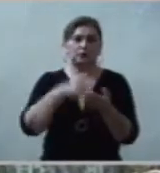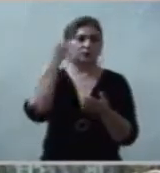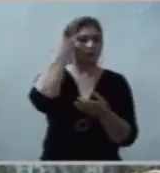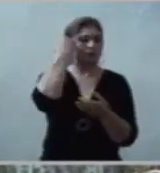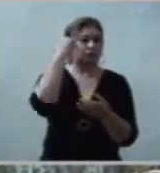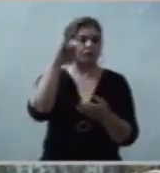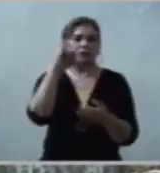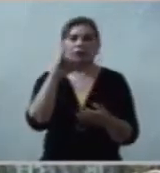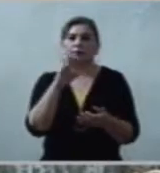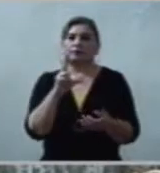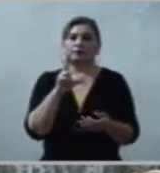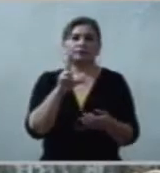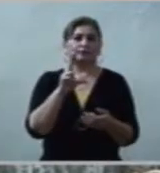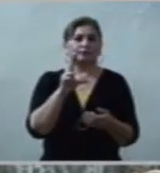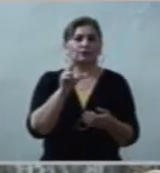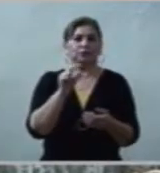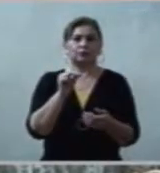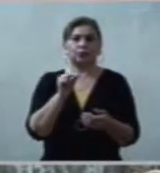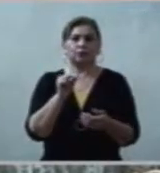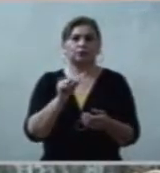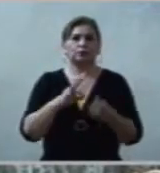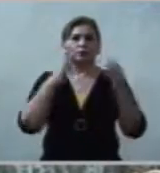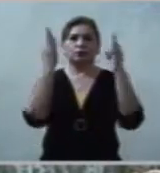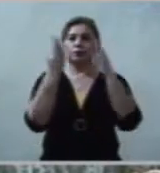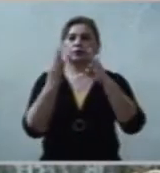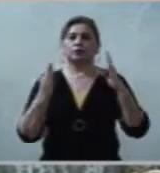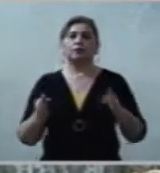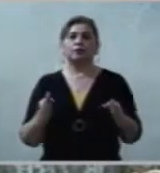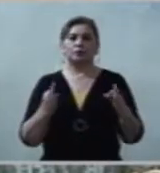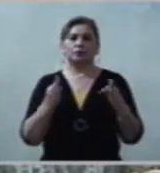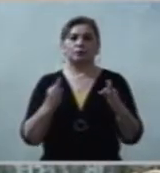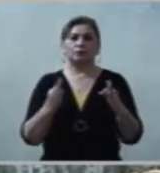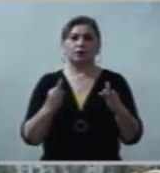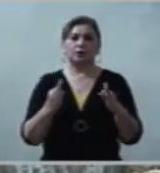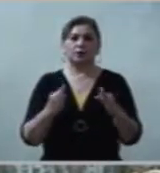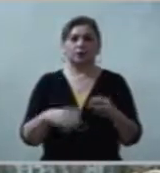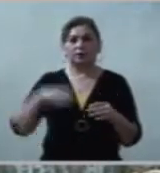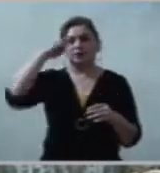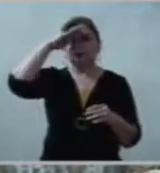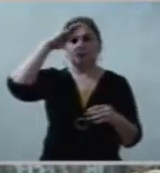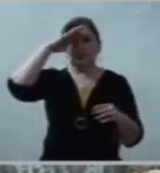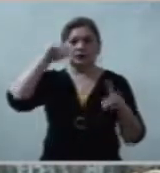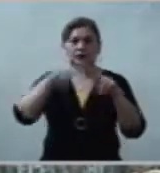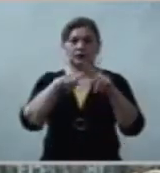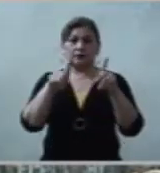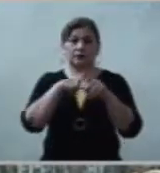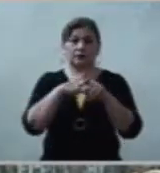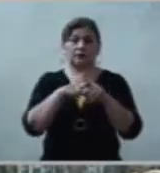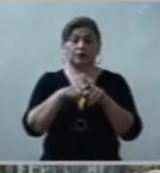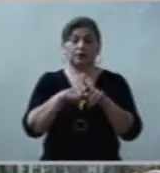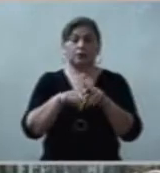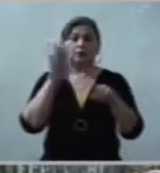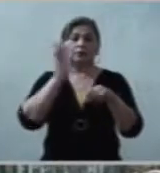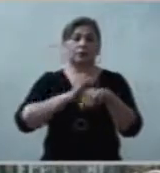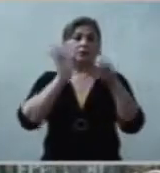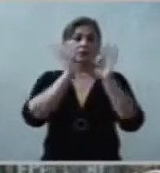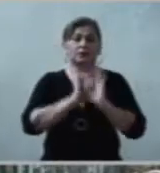siquiera en un sistema ético-moral, sino que sobre todo